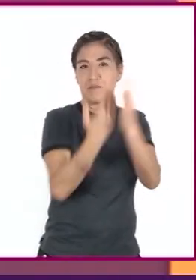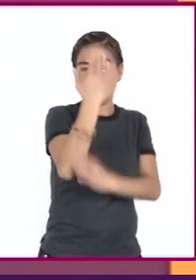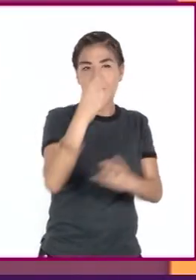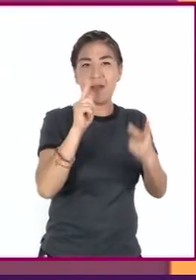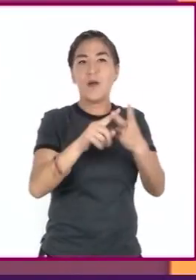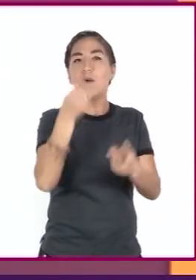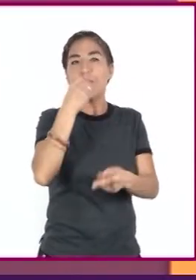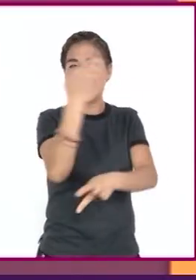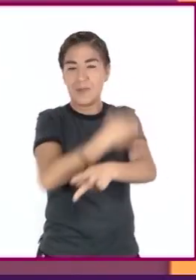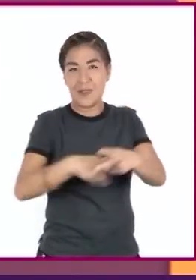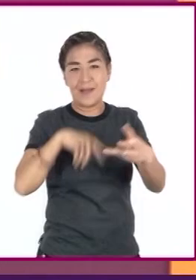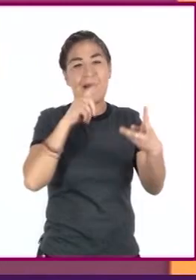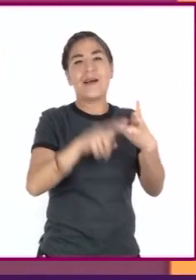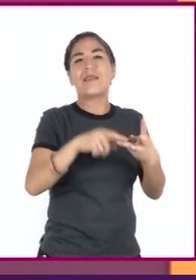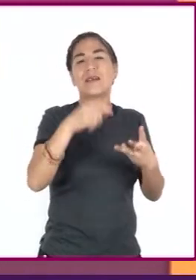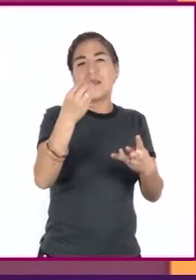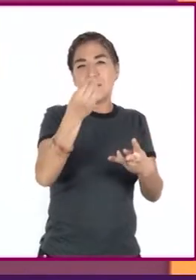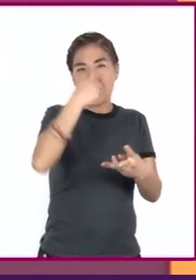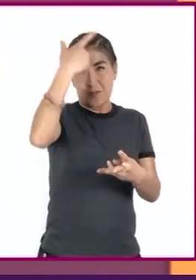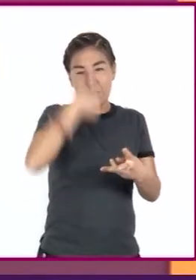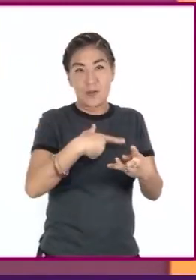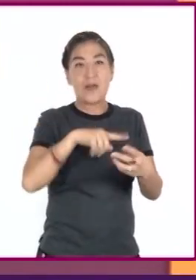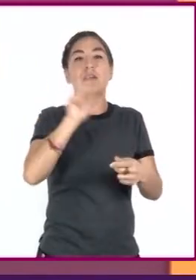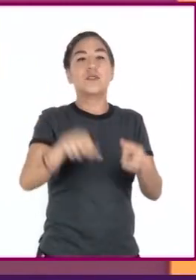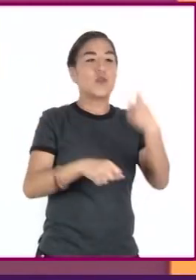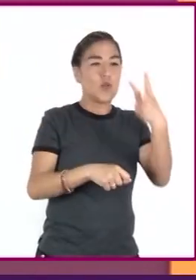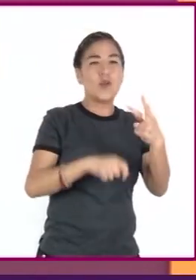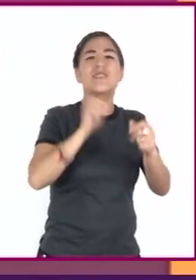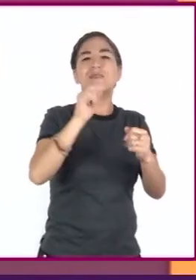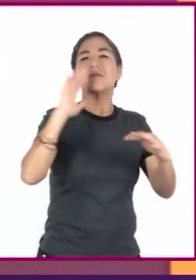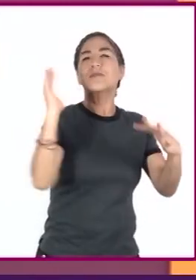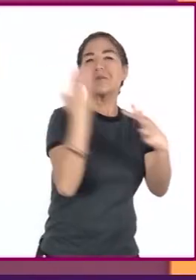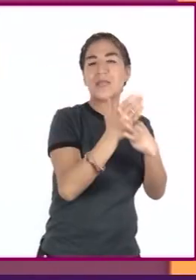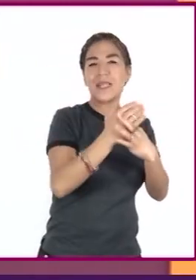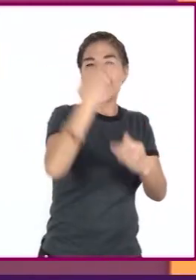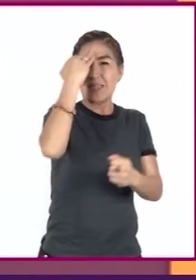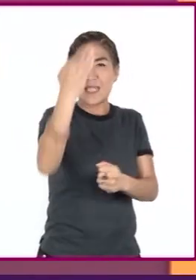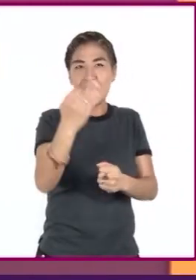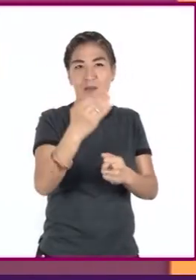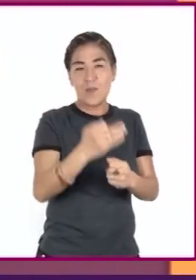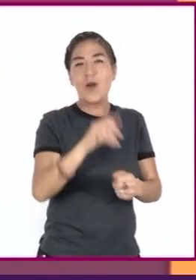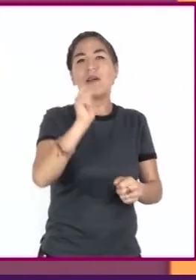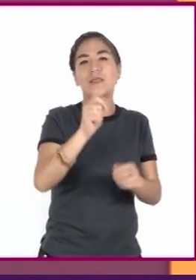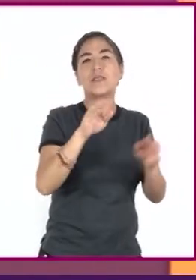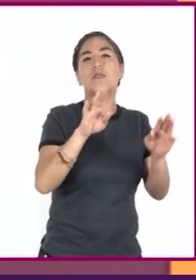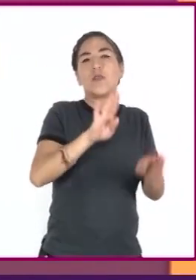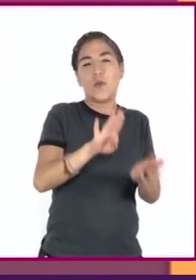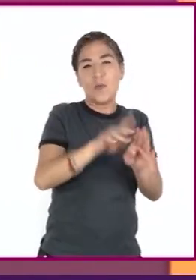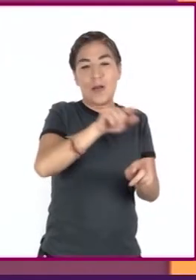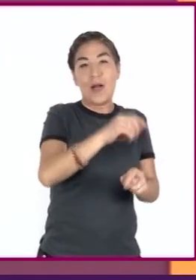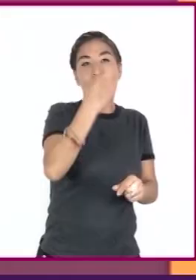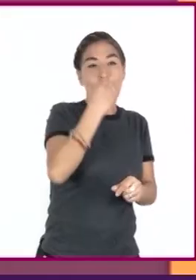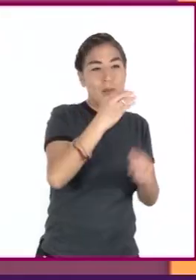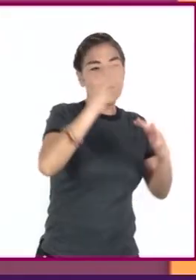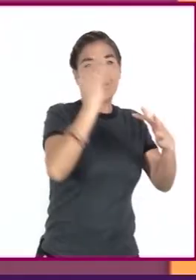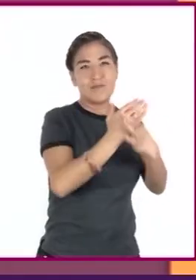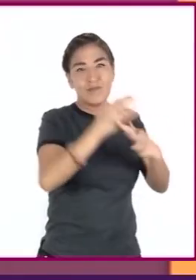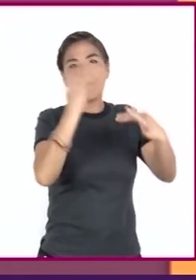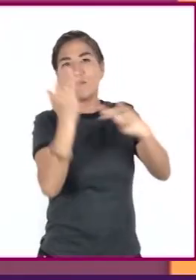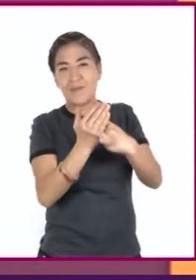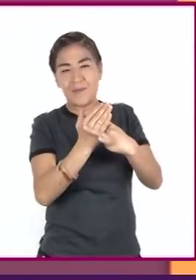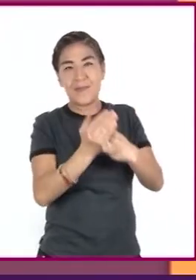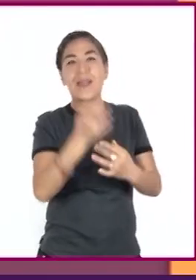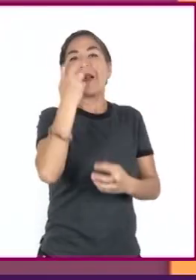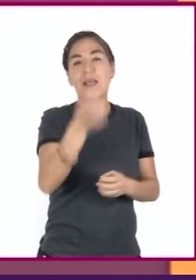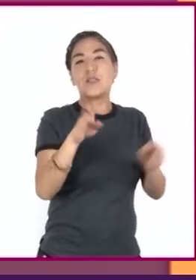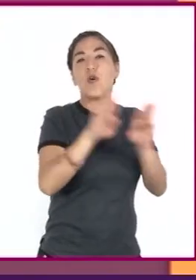comida y cena, y dos refrigerios saludables, cada uno intercalado entre cada comida. Y no olvidar